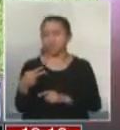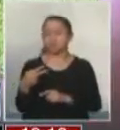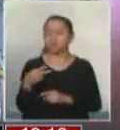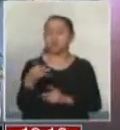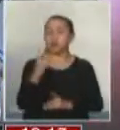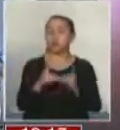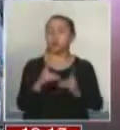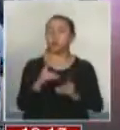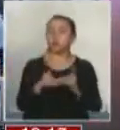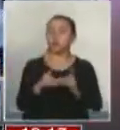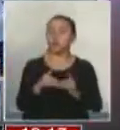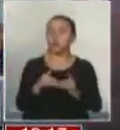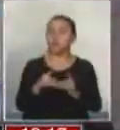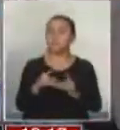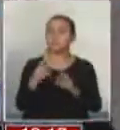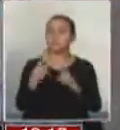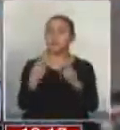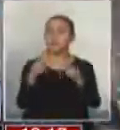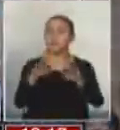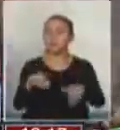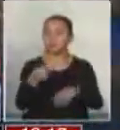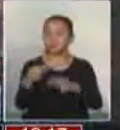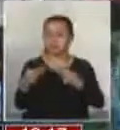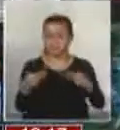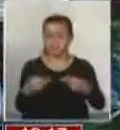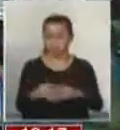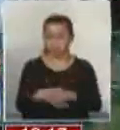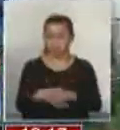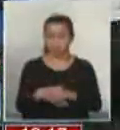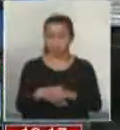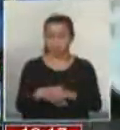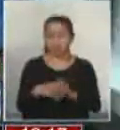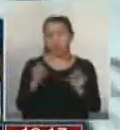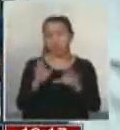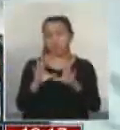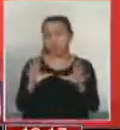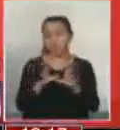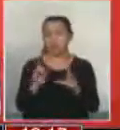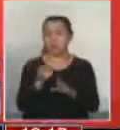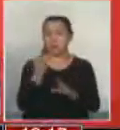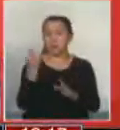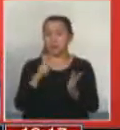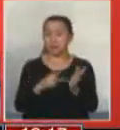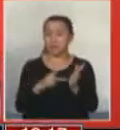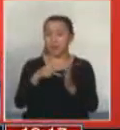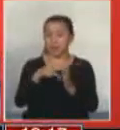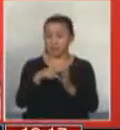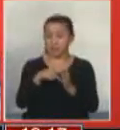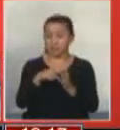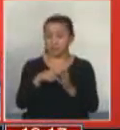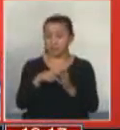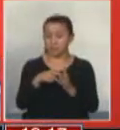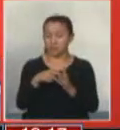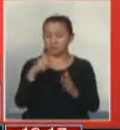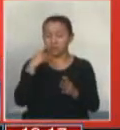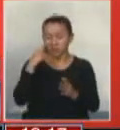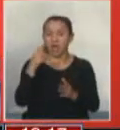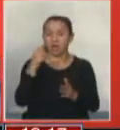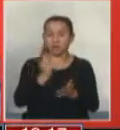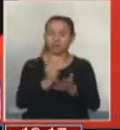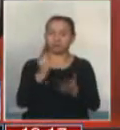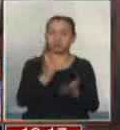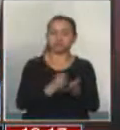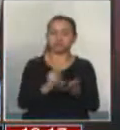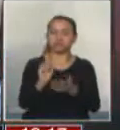parejas del mismo sexo. Senador, muchos han planteado que, claro, este es el primer paso para el reconocimiento y la